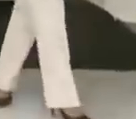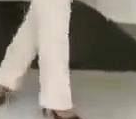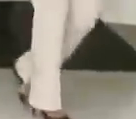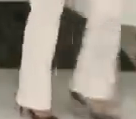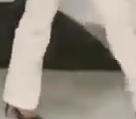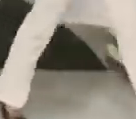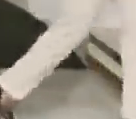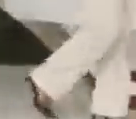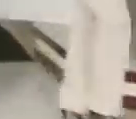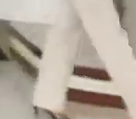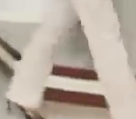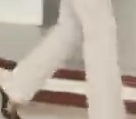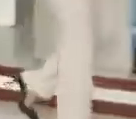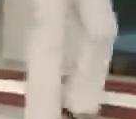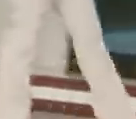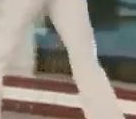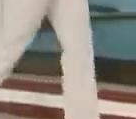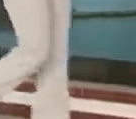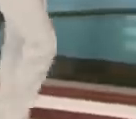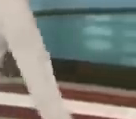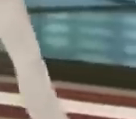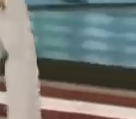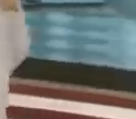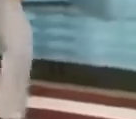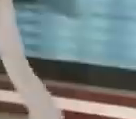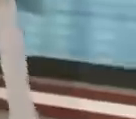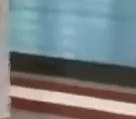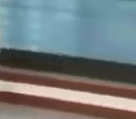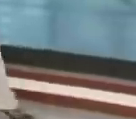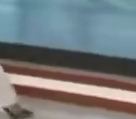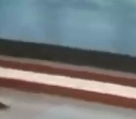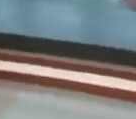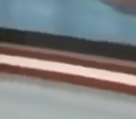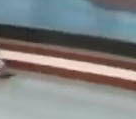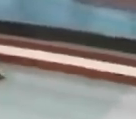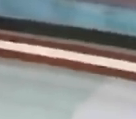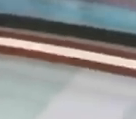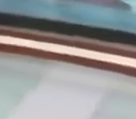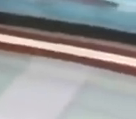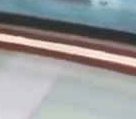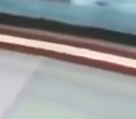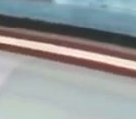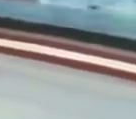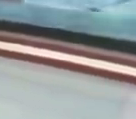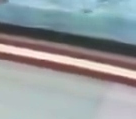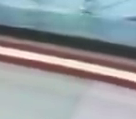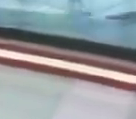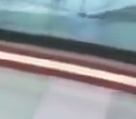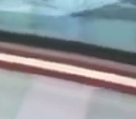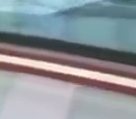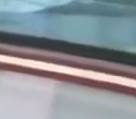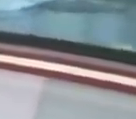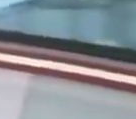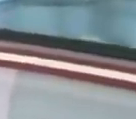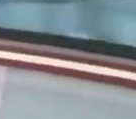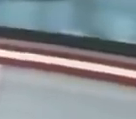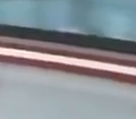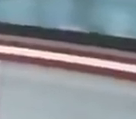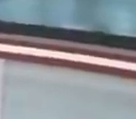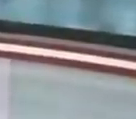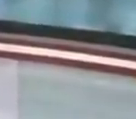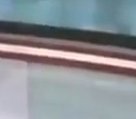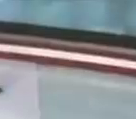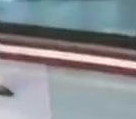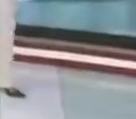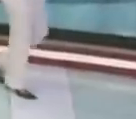Vámonos a la pastilla central, donde vamos a iniciar una profunda conversación al hilo telefónico con William Castillo, él es viceministro